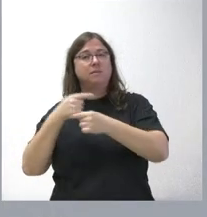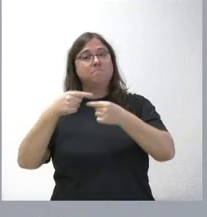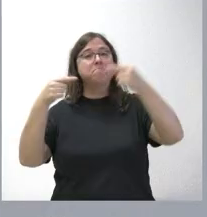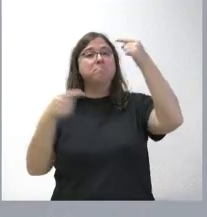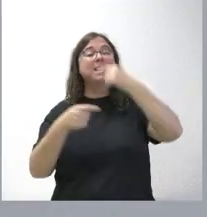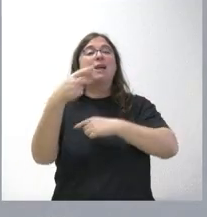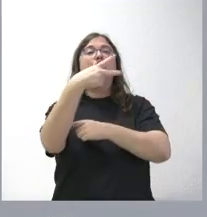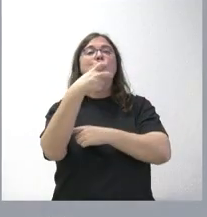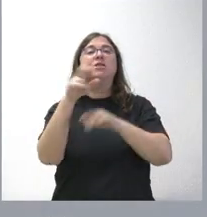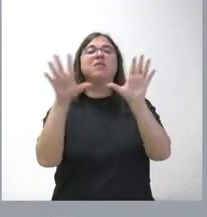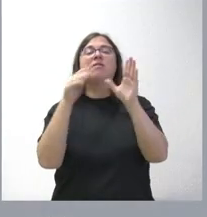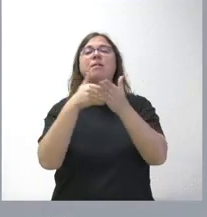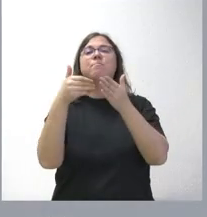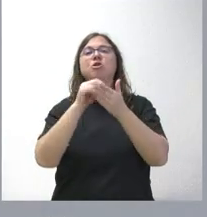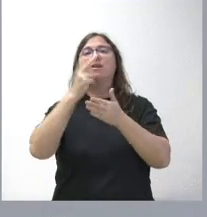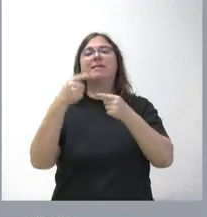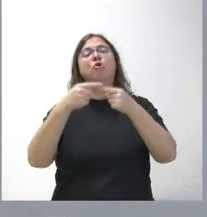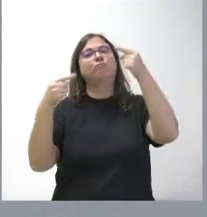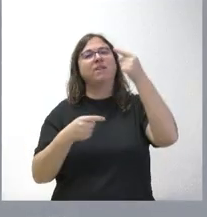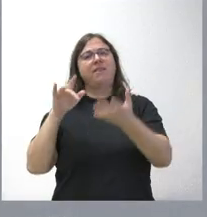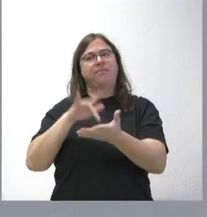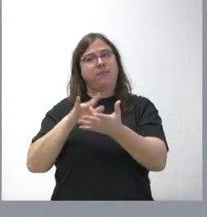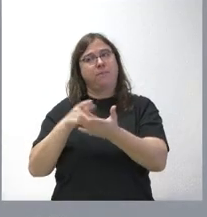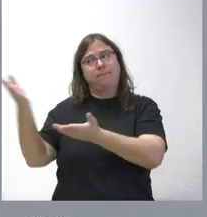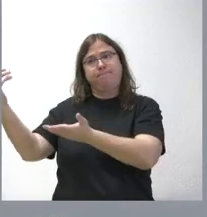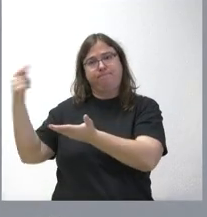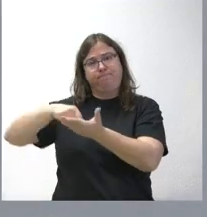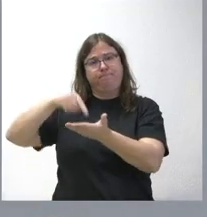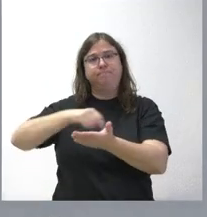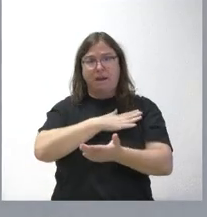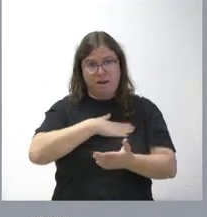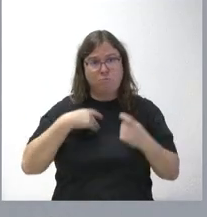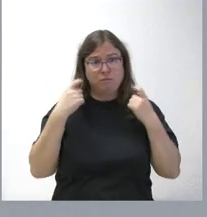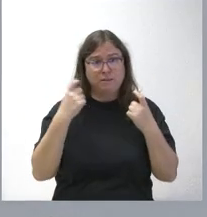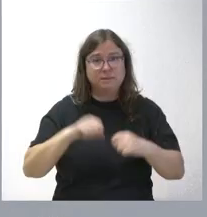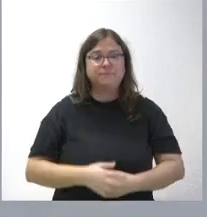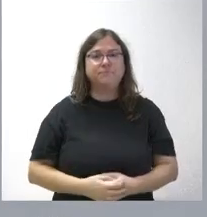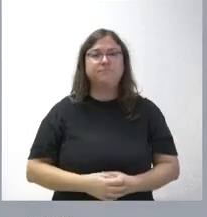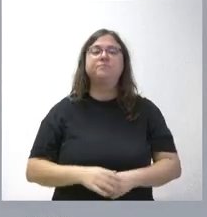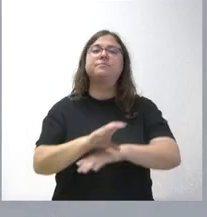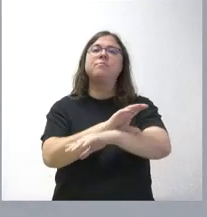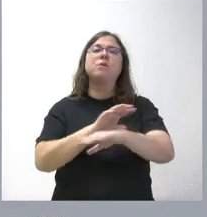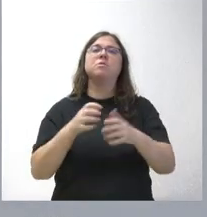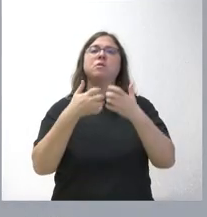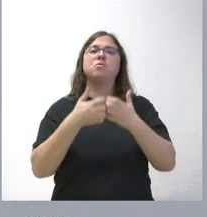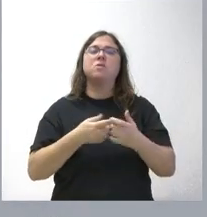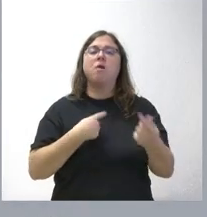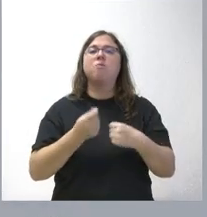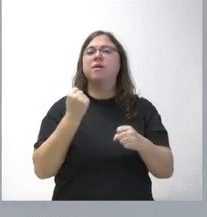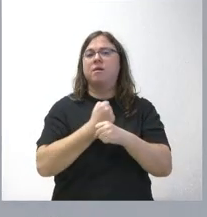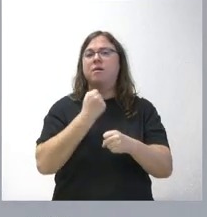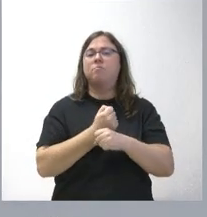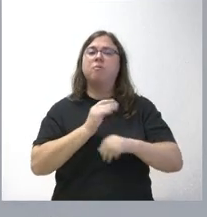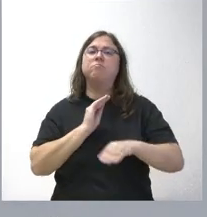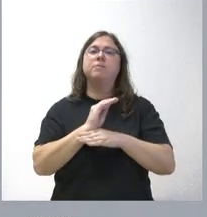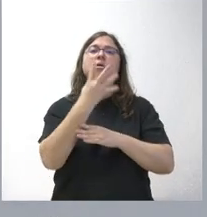millones de euros, que es la cantidad que intentaremos reclamar. La Consejería de Industria, Comercio y Empleo financia